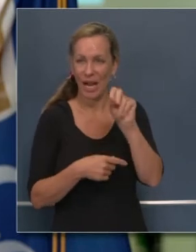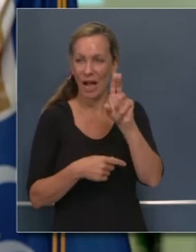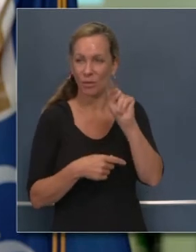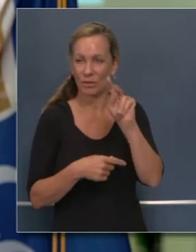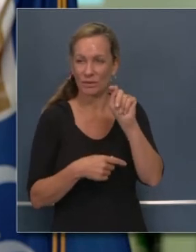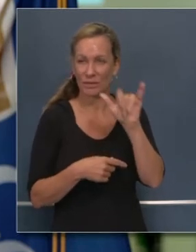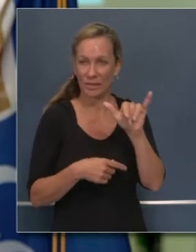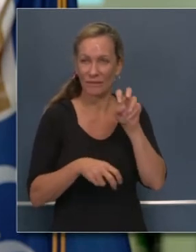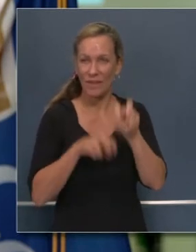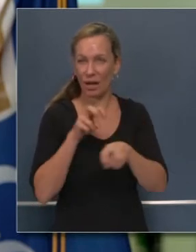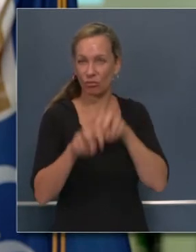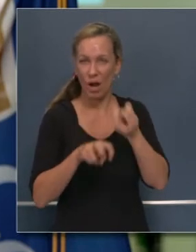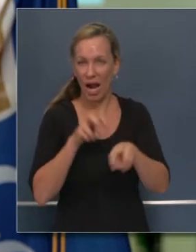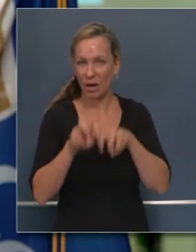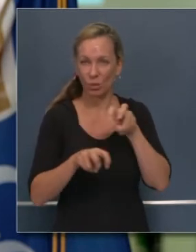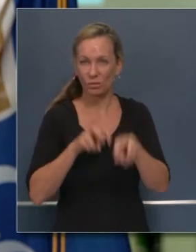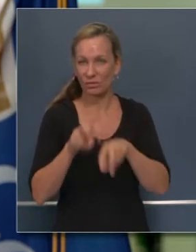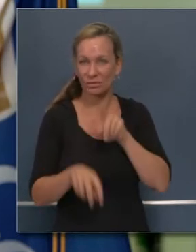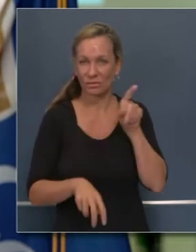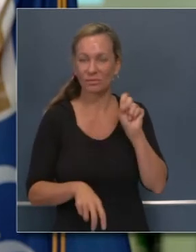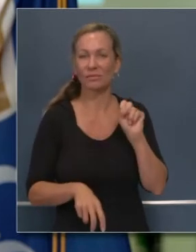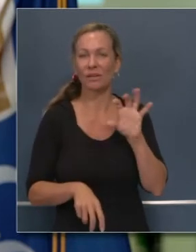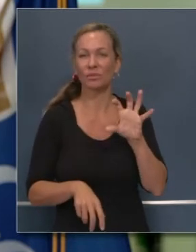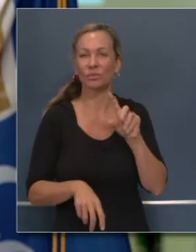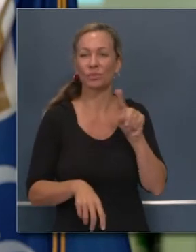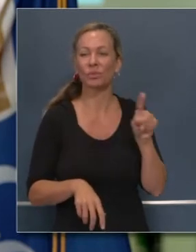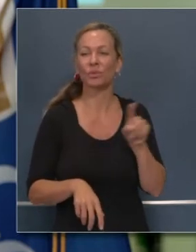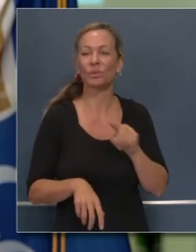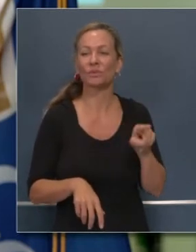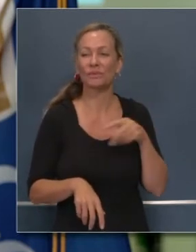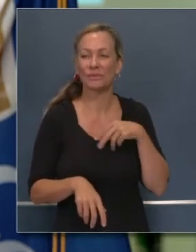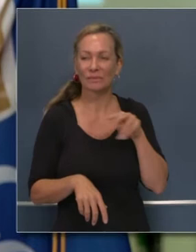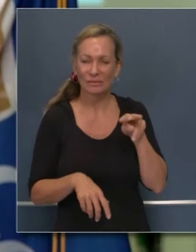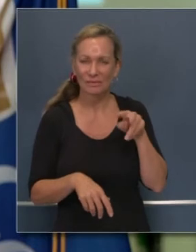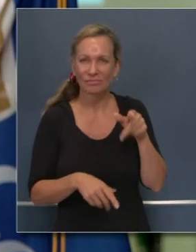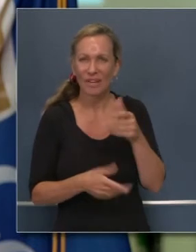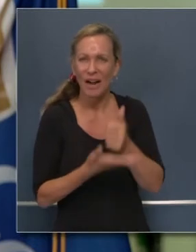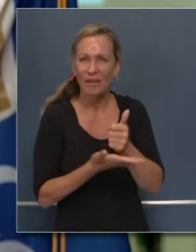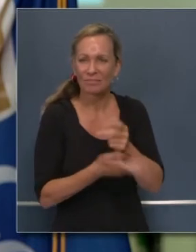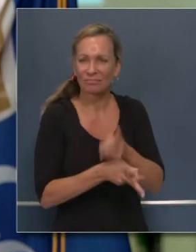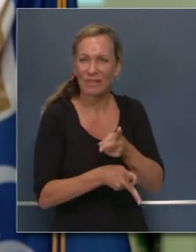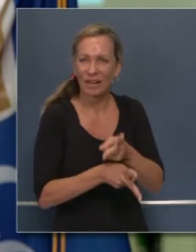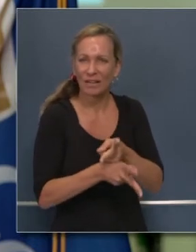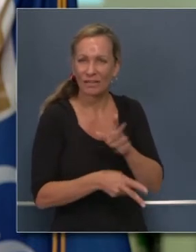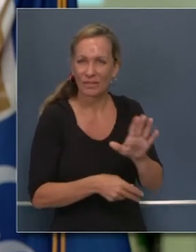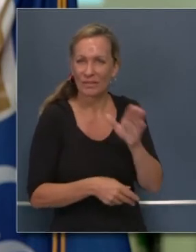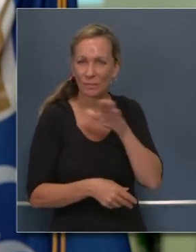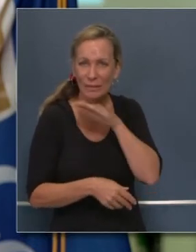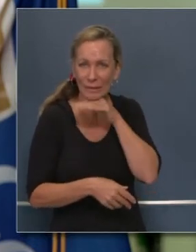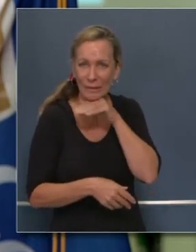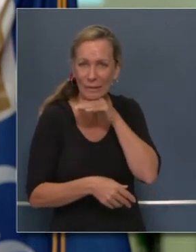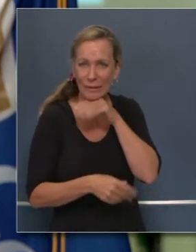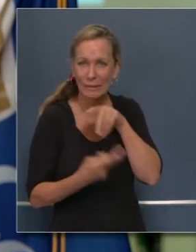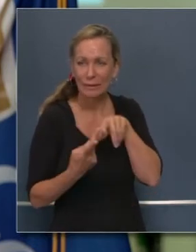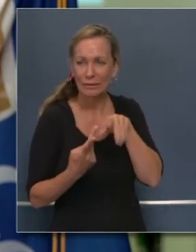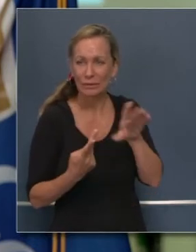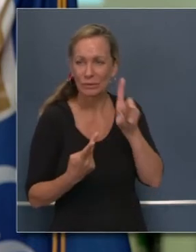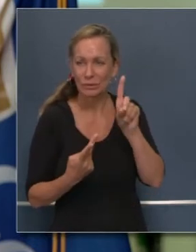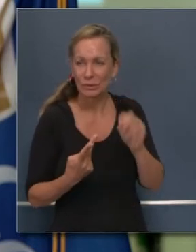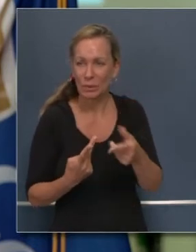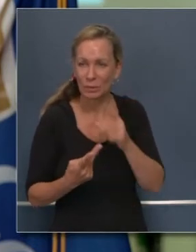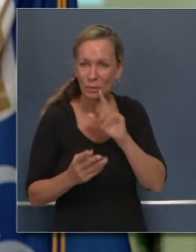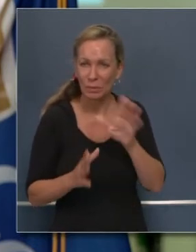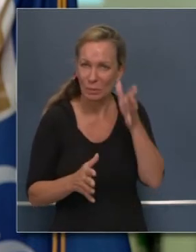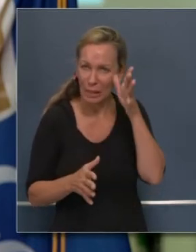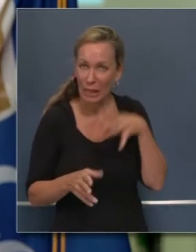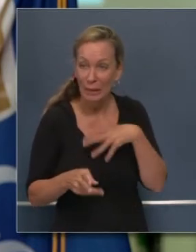el cual estaba cuidando a un cerdo y dos perros y estaba muy contento. Cushion es su nombre.